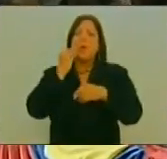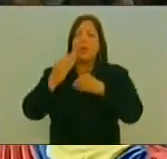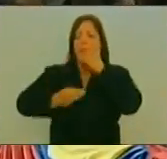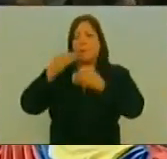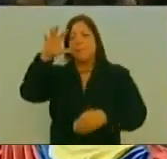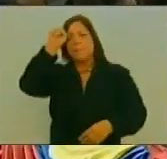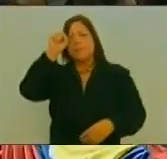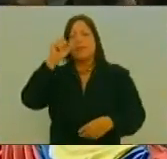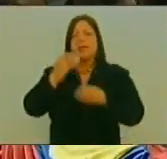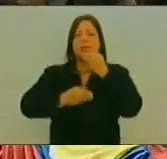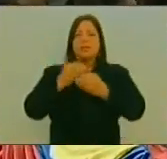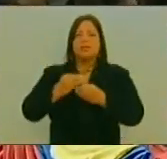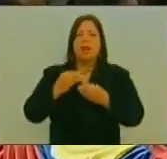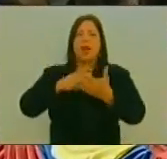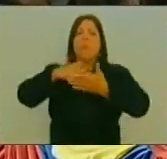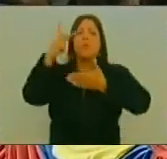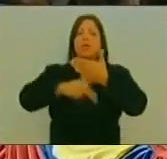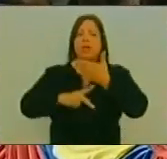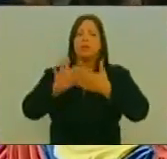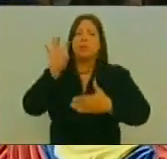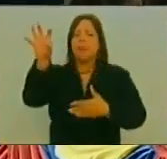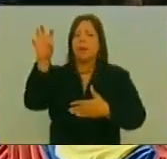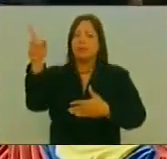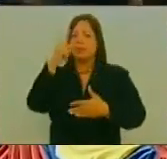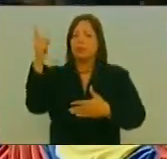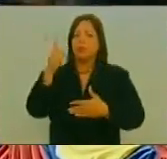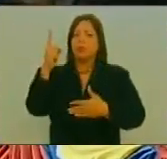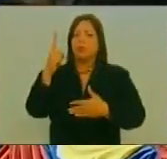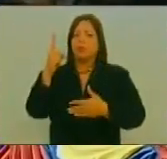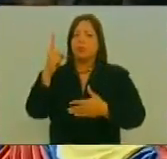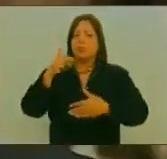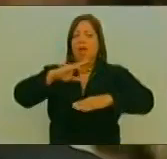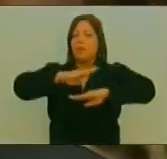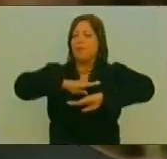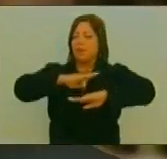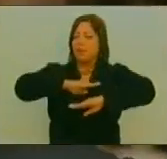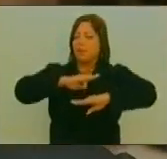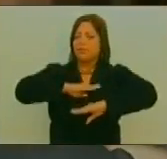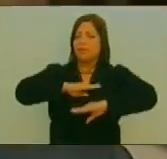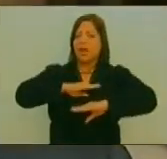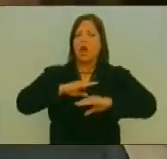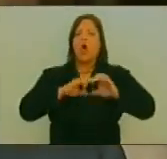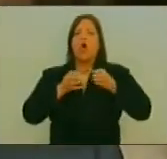En La Construcción De Un Proyecto País Que No Solamente Va A Beneficiar A